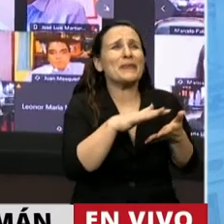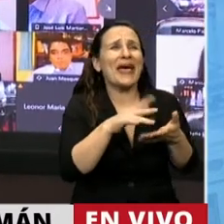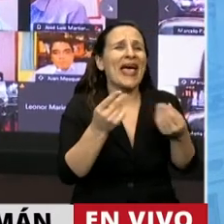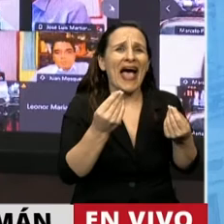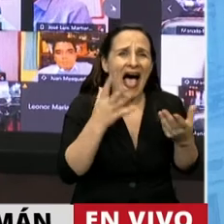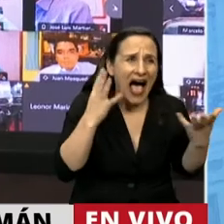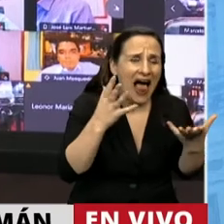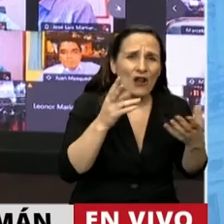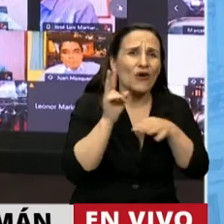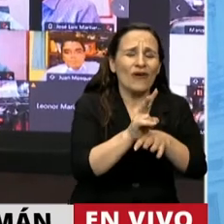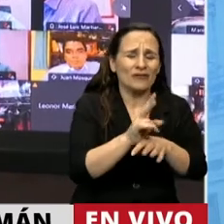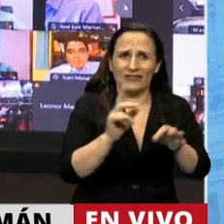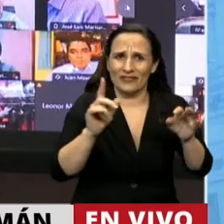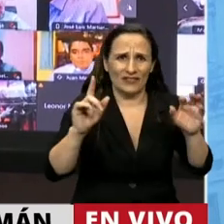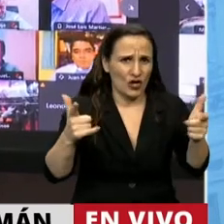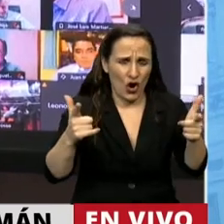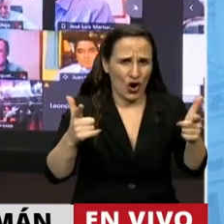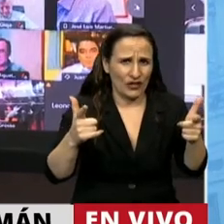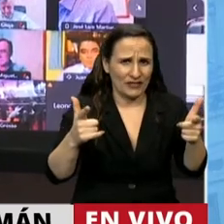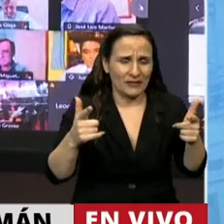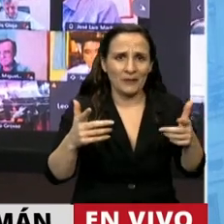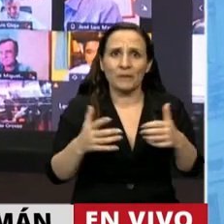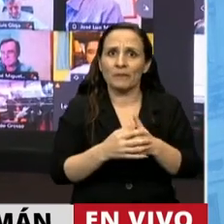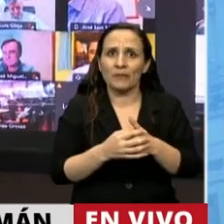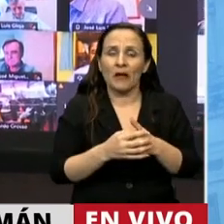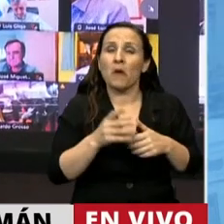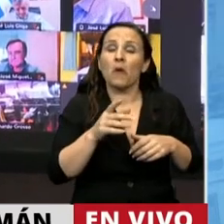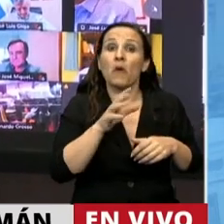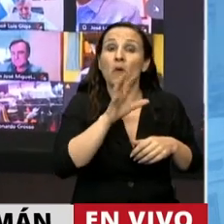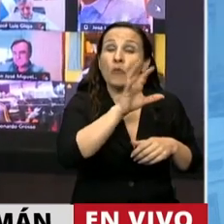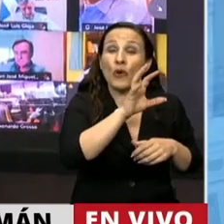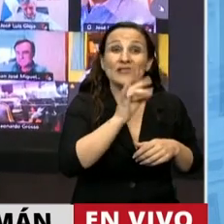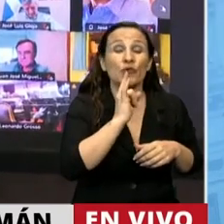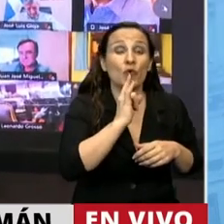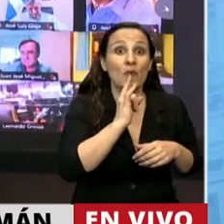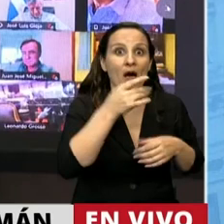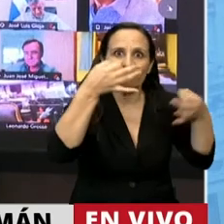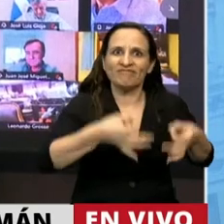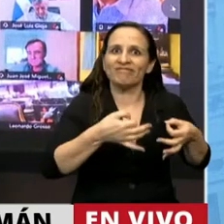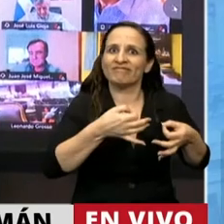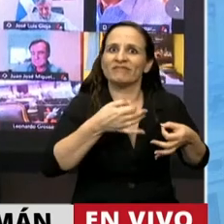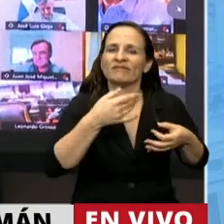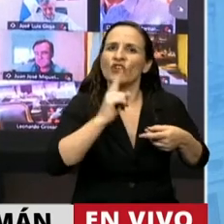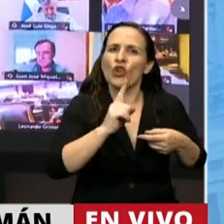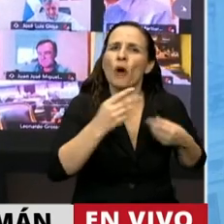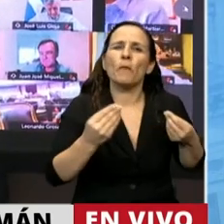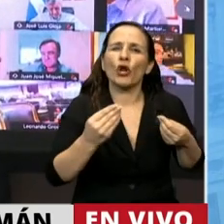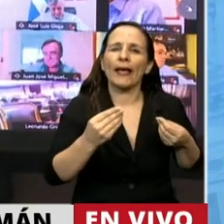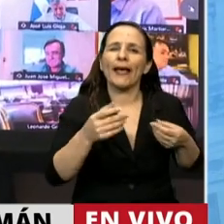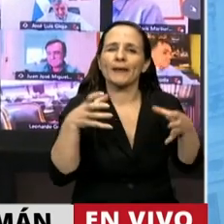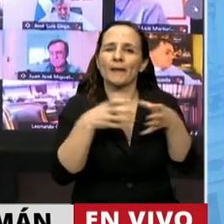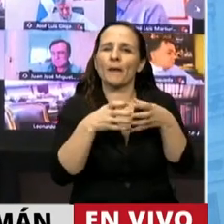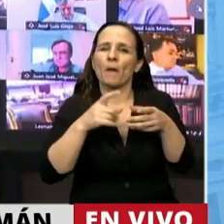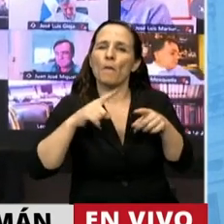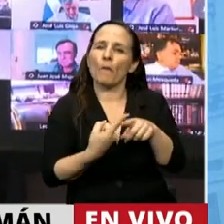delito. Y a la justicia de Tucumán no funciona porque desde hace muchos años fue cooptada por una corporación política